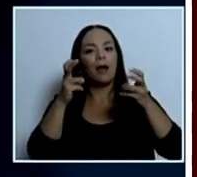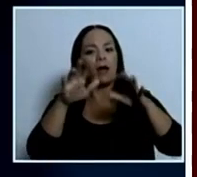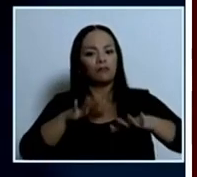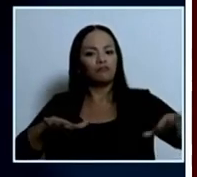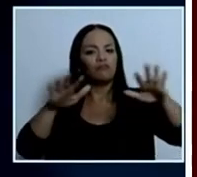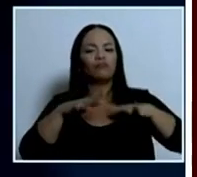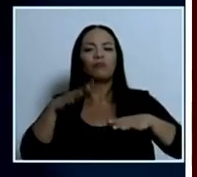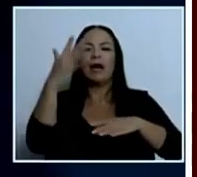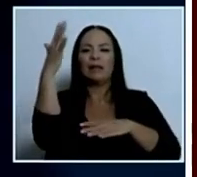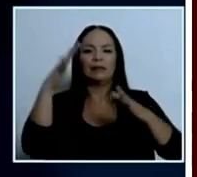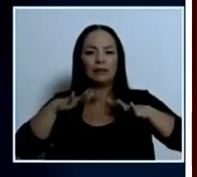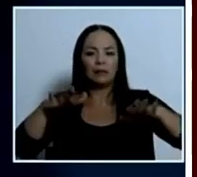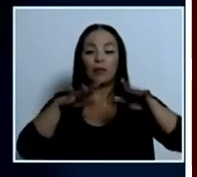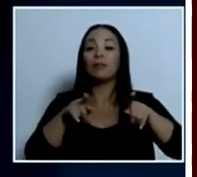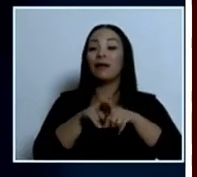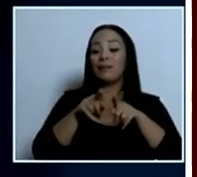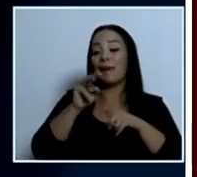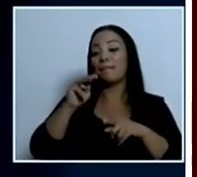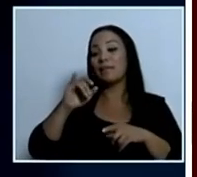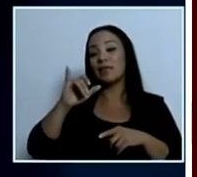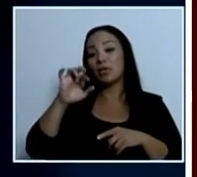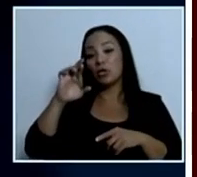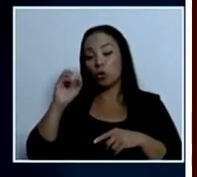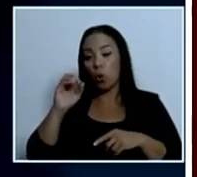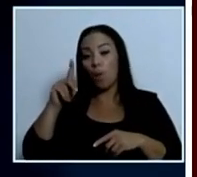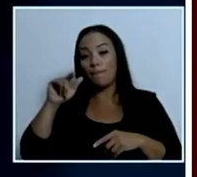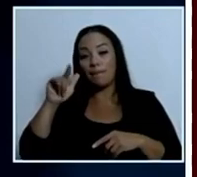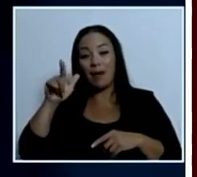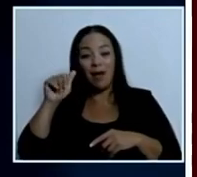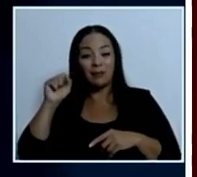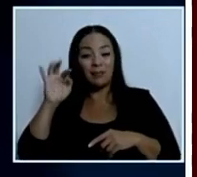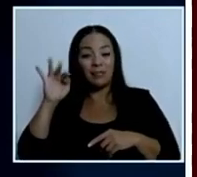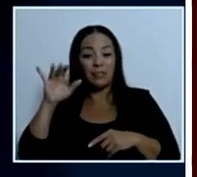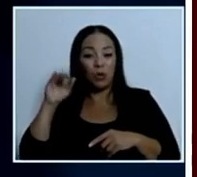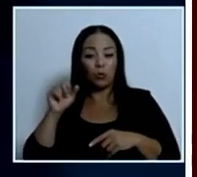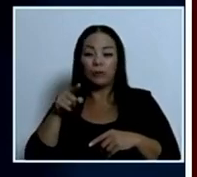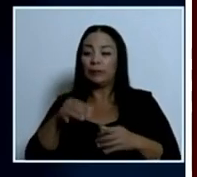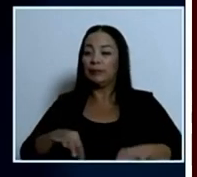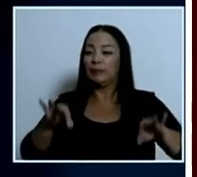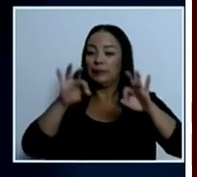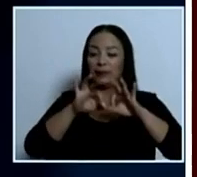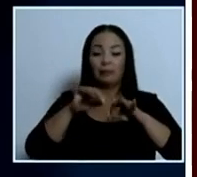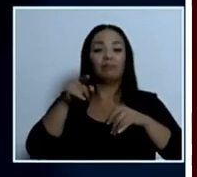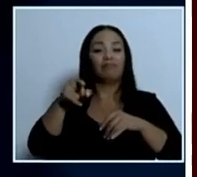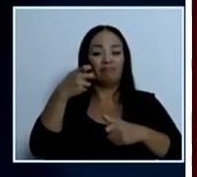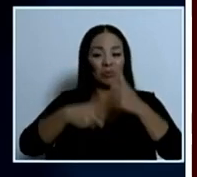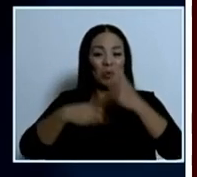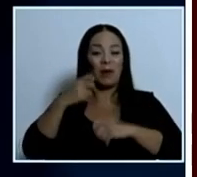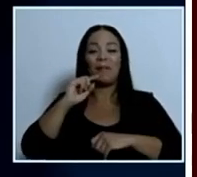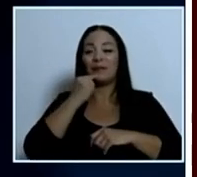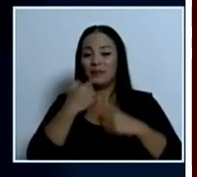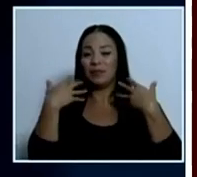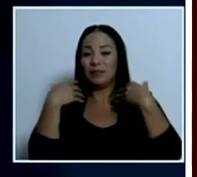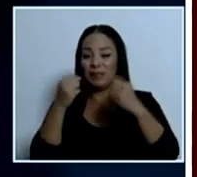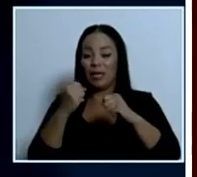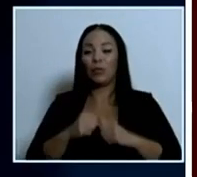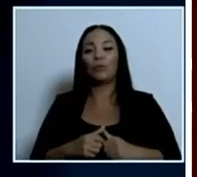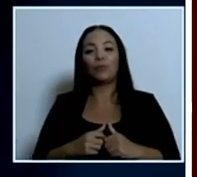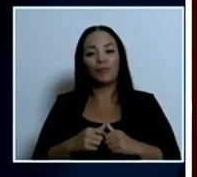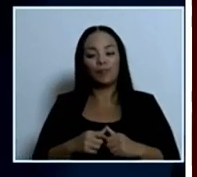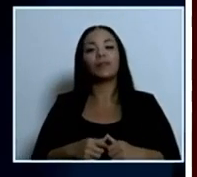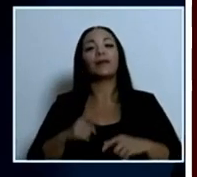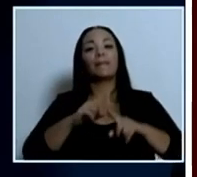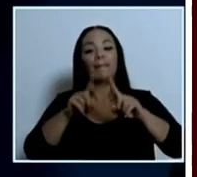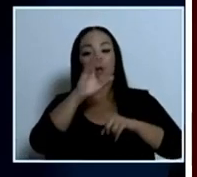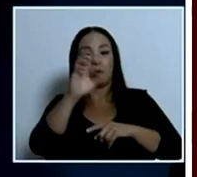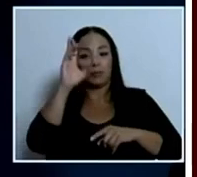contaminación con microplásticos es un problema para la salud. Y Costa Rica, con este nuevo reglamento, está tomando